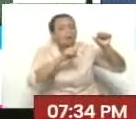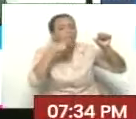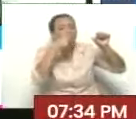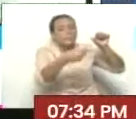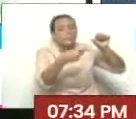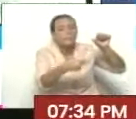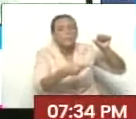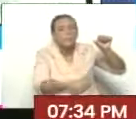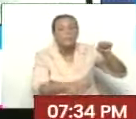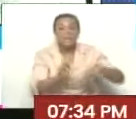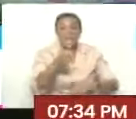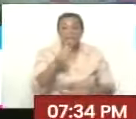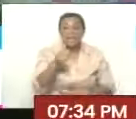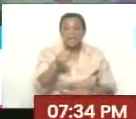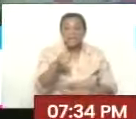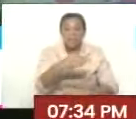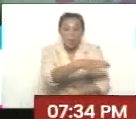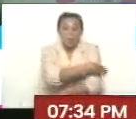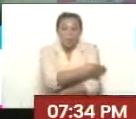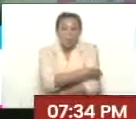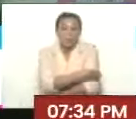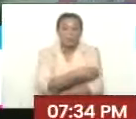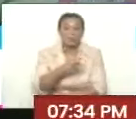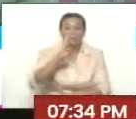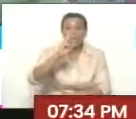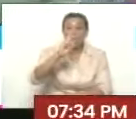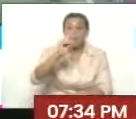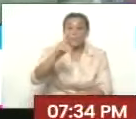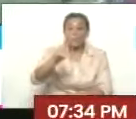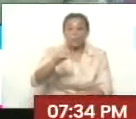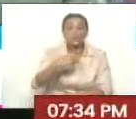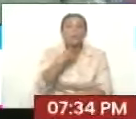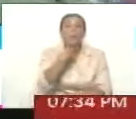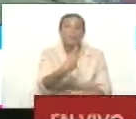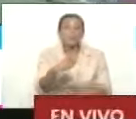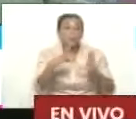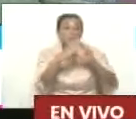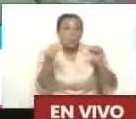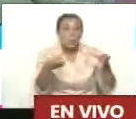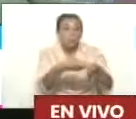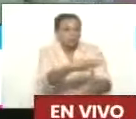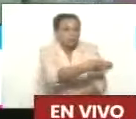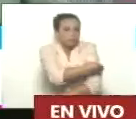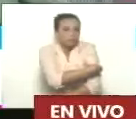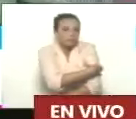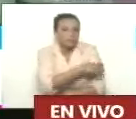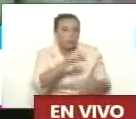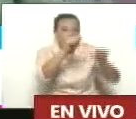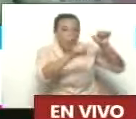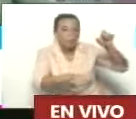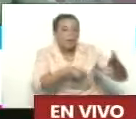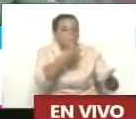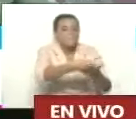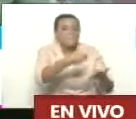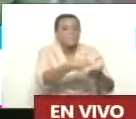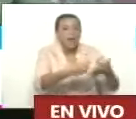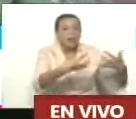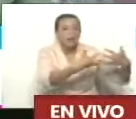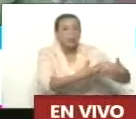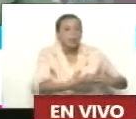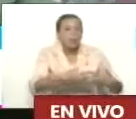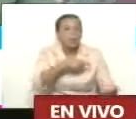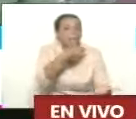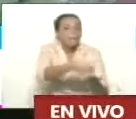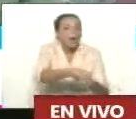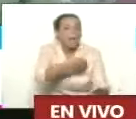de los 10 partidos de la PUP, de todos sus voceros, todos son nómina de los gringos, todos y